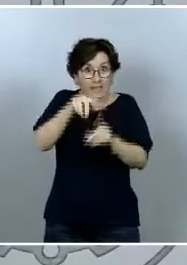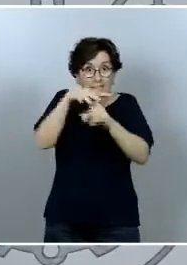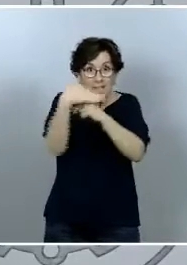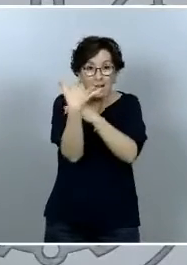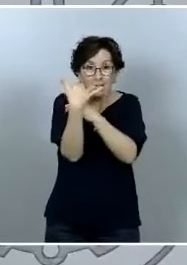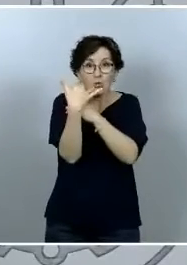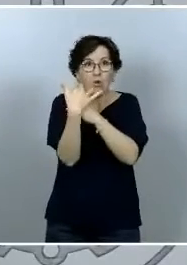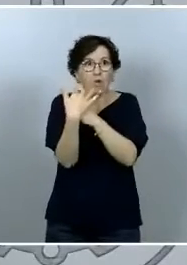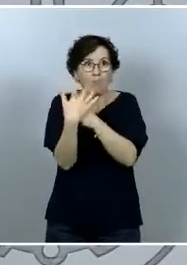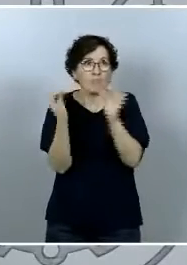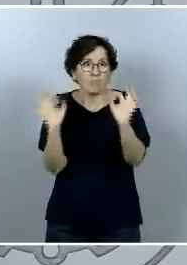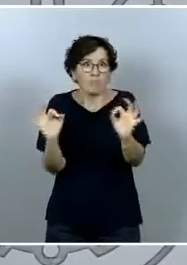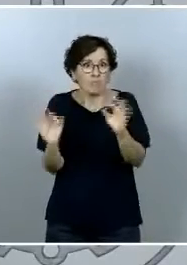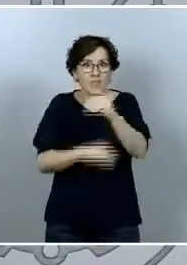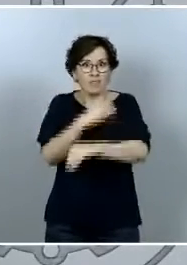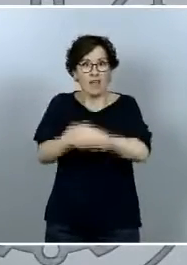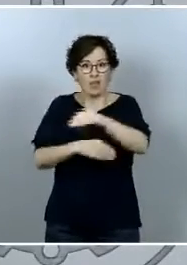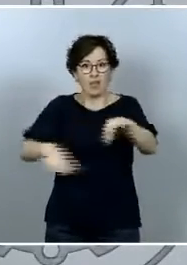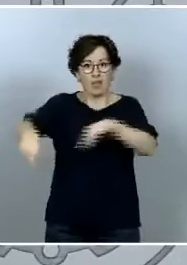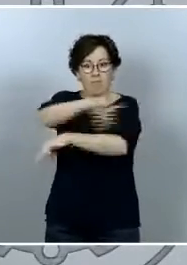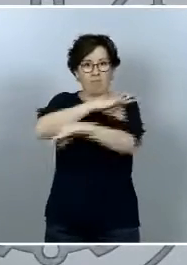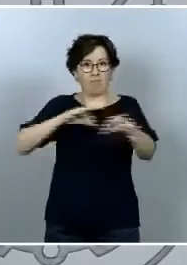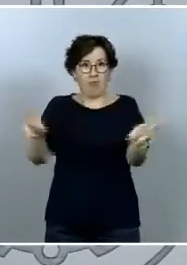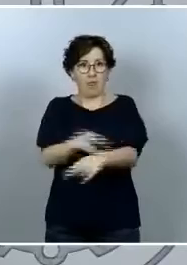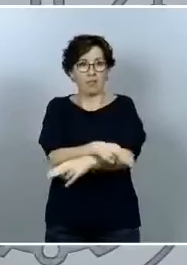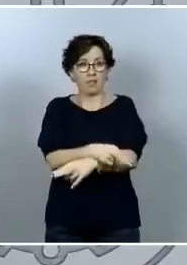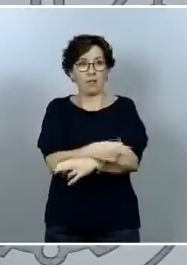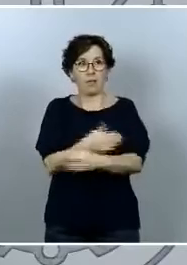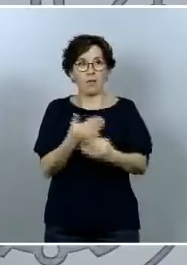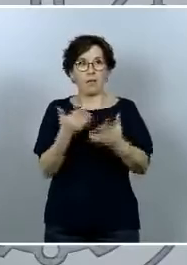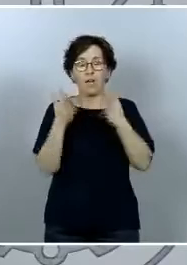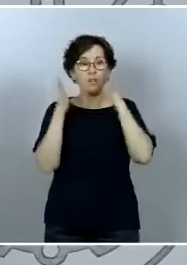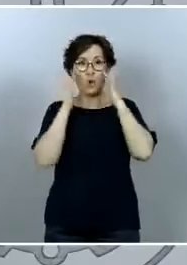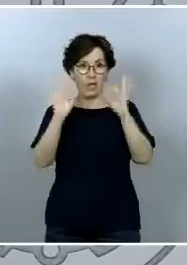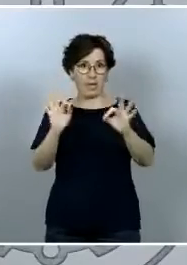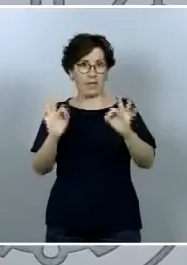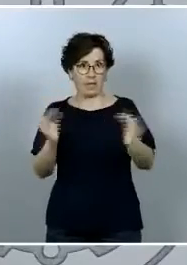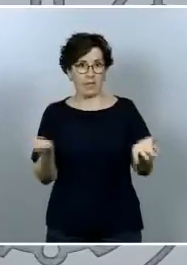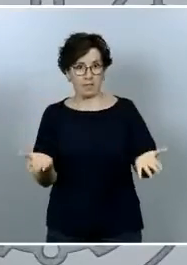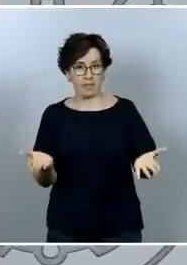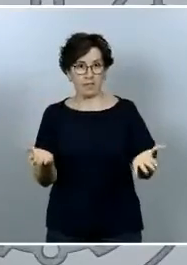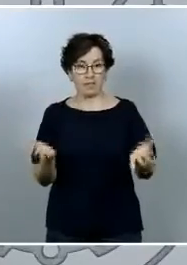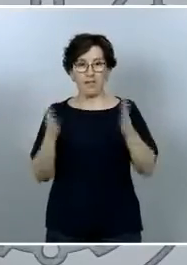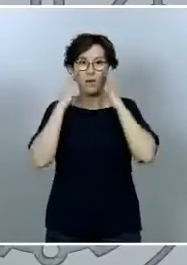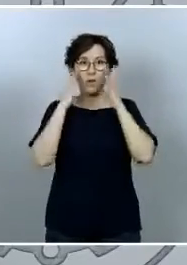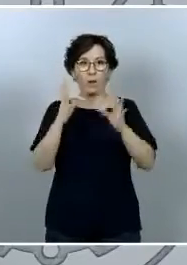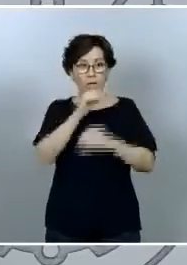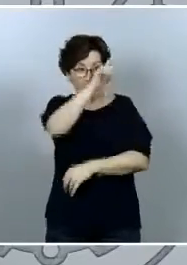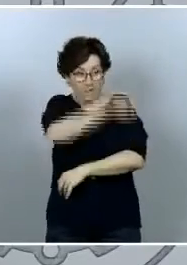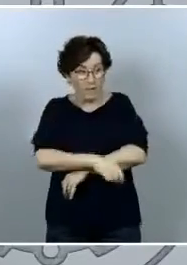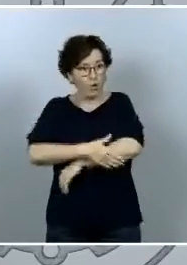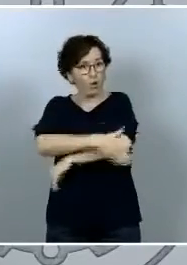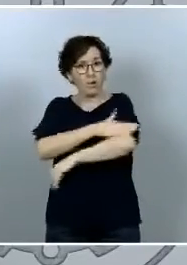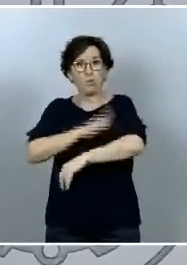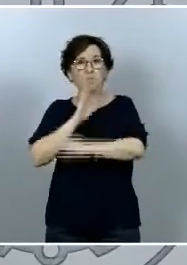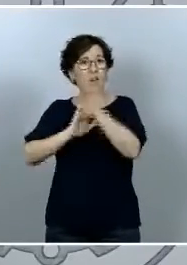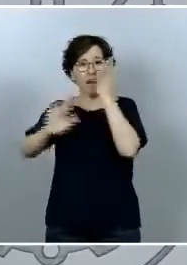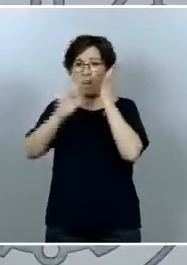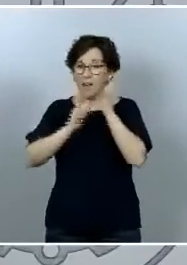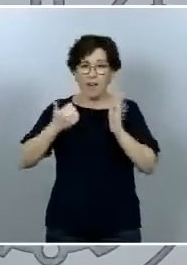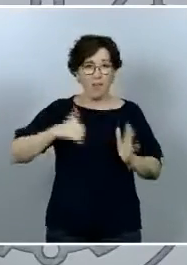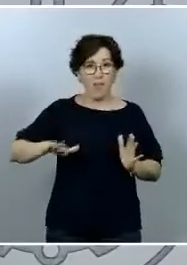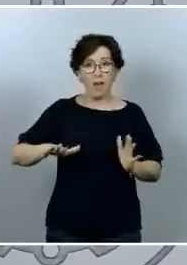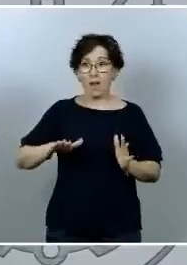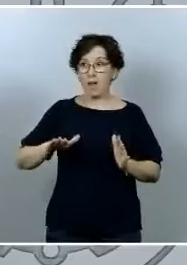hay que producir esta cuestión y creo que es absolutamente coherente con todo lo que el ministro explicó y con todo lo que hemos ido